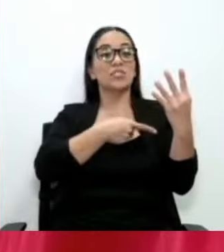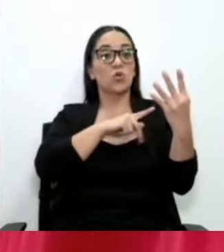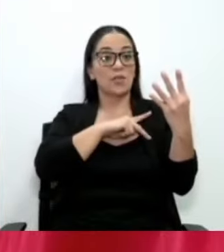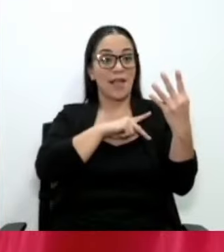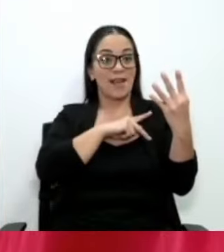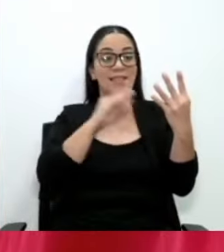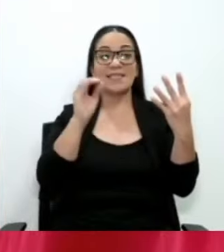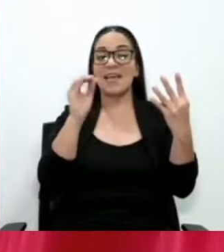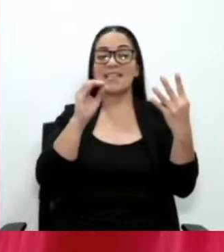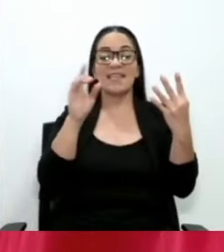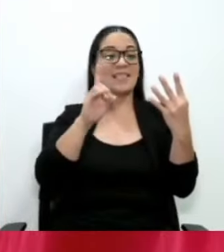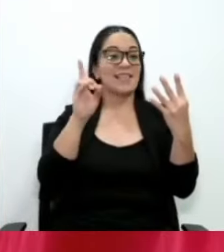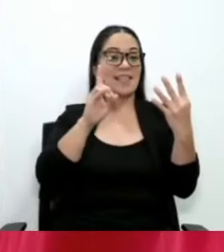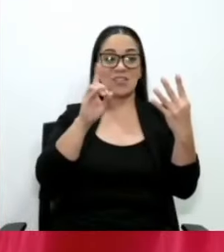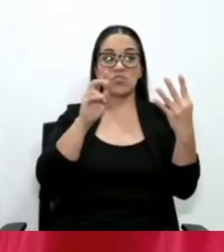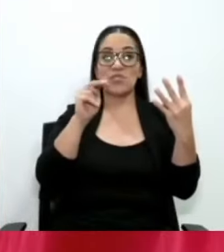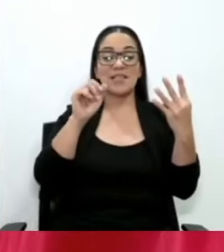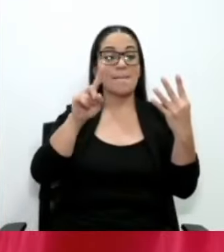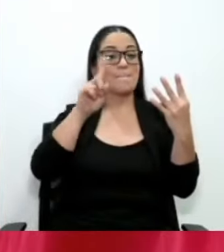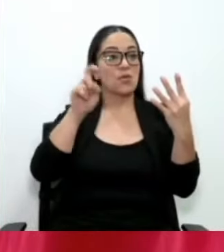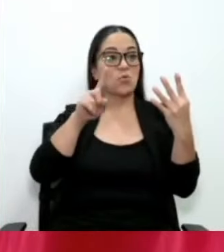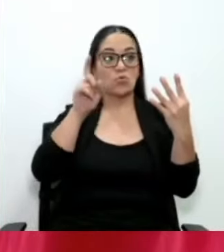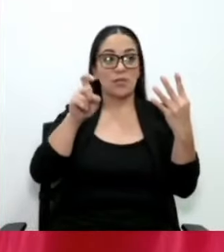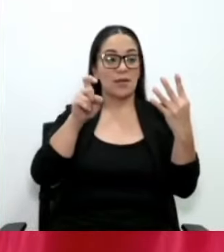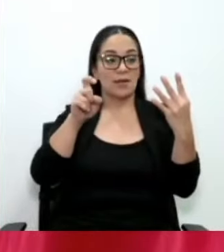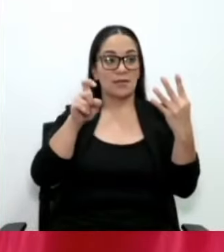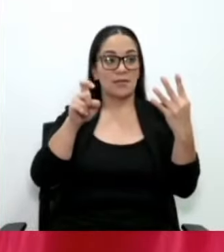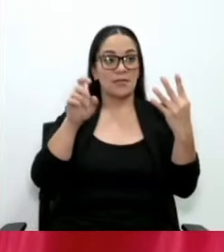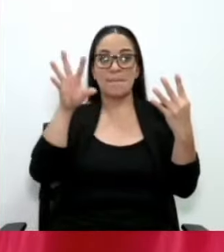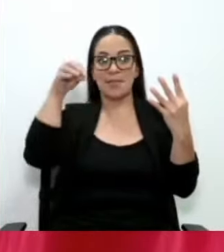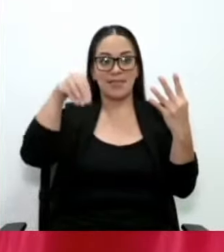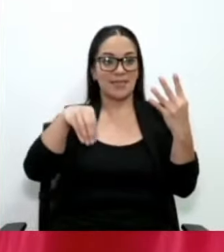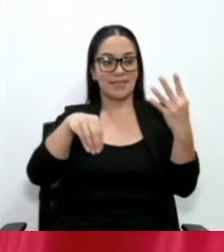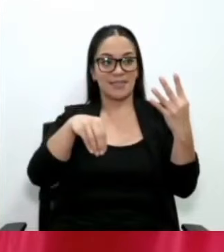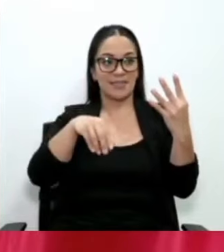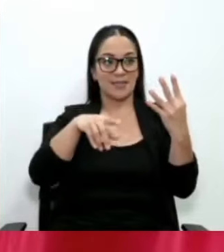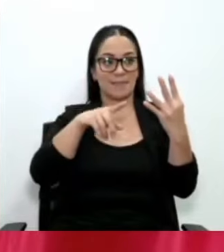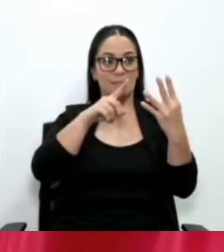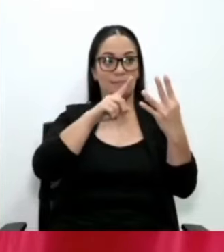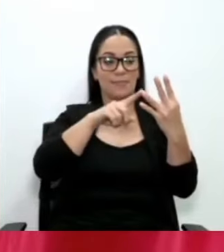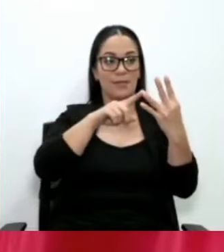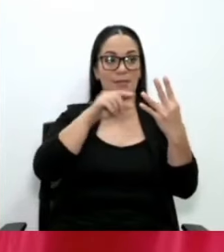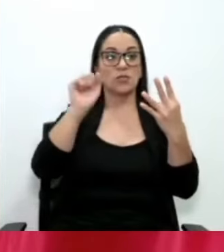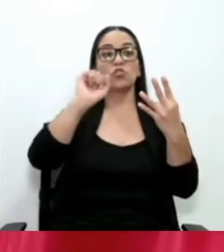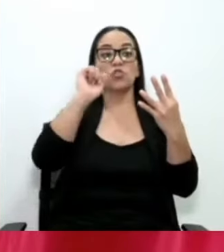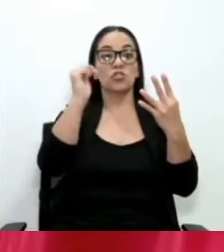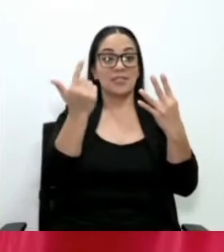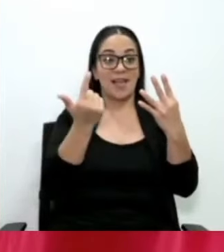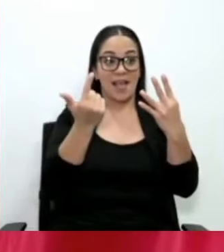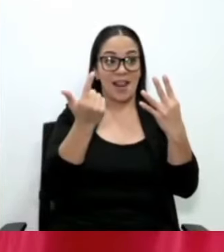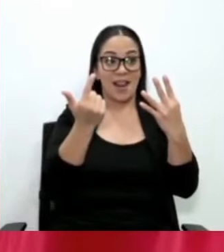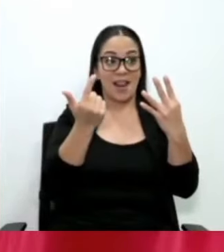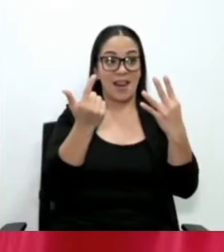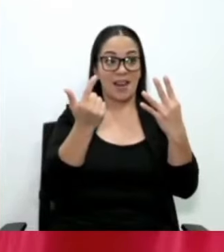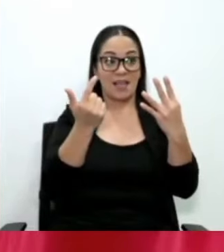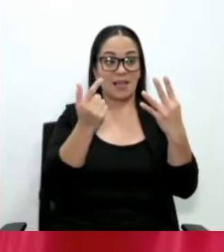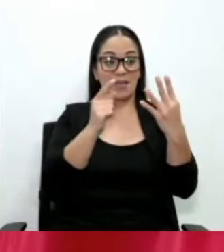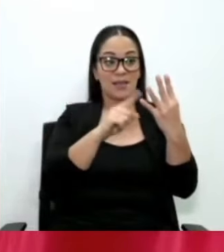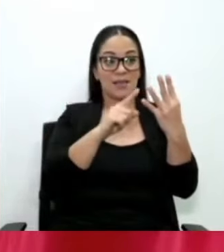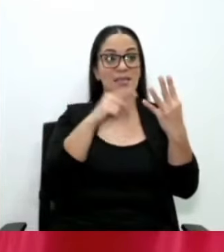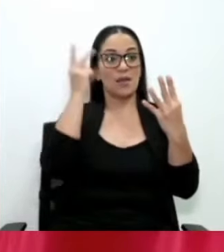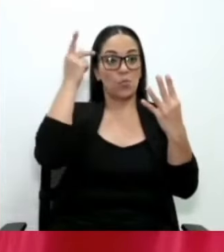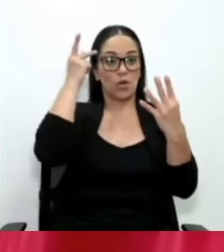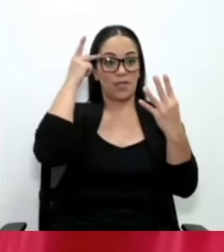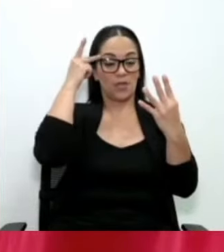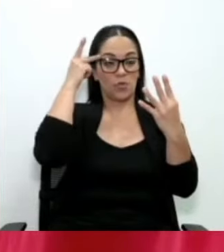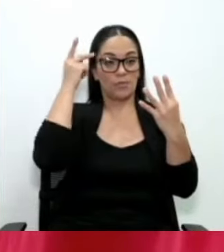derecho ni preguntar ni meterse. El social y el político.